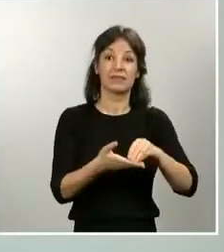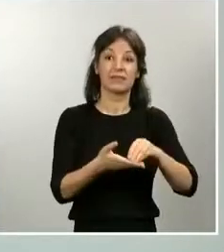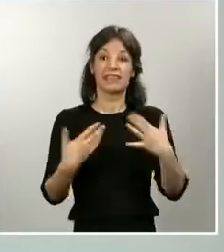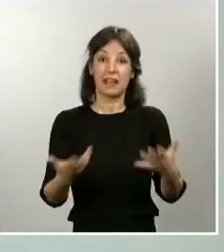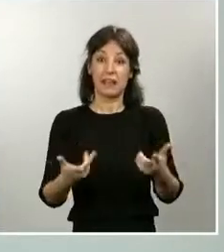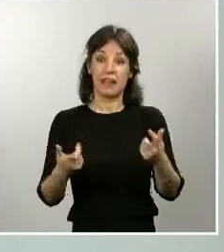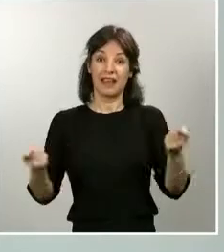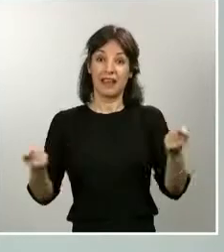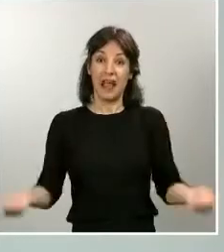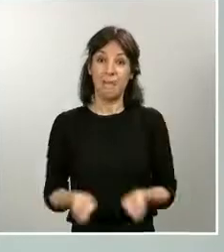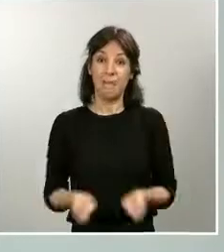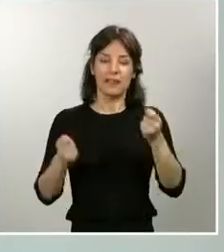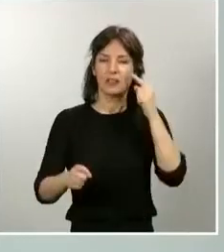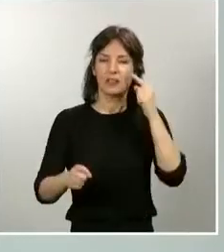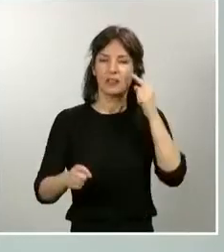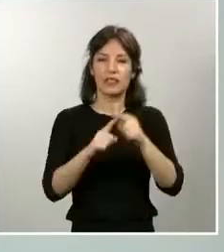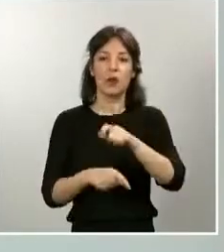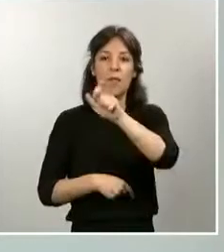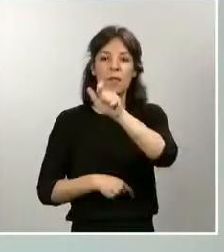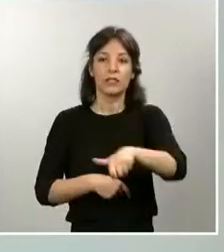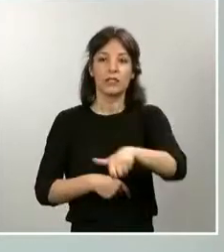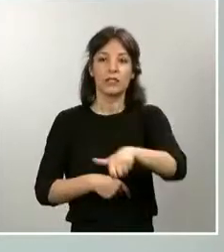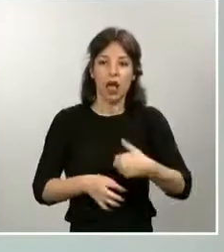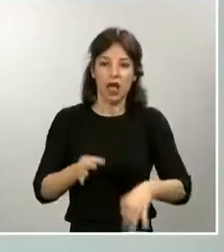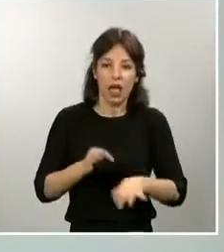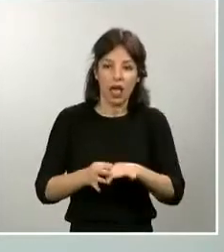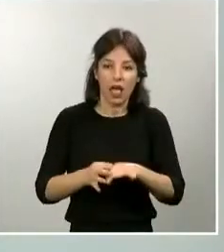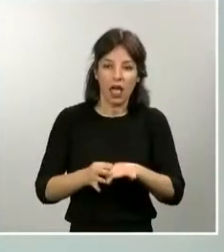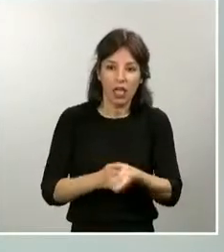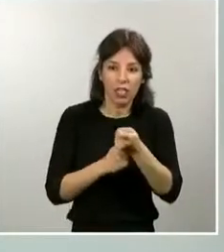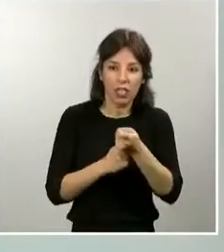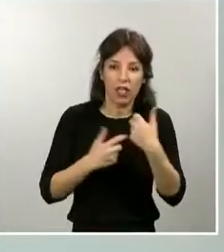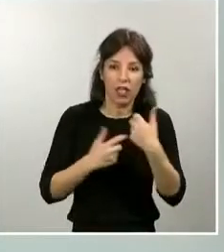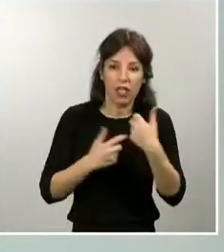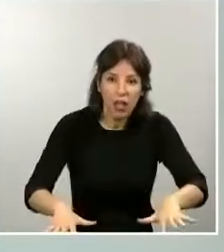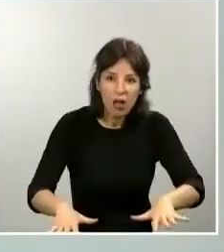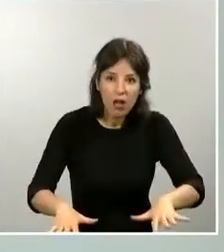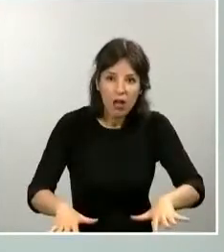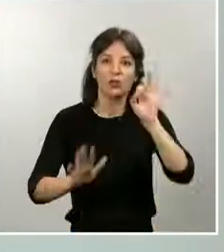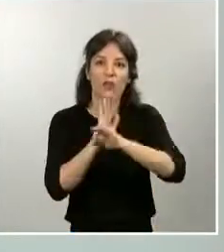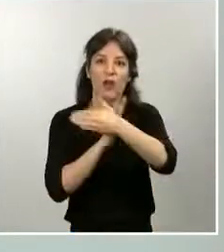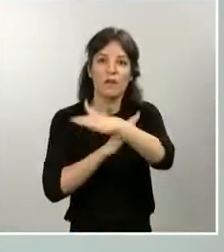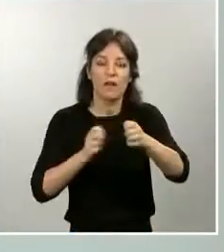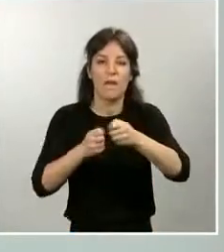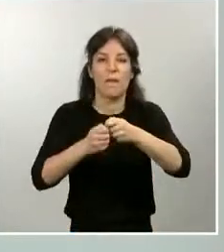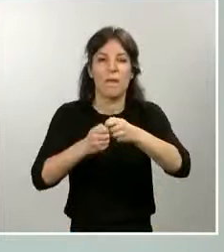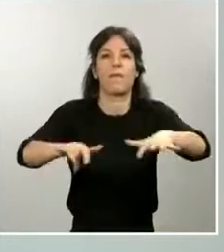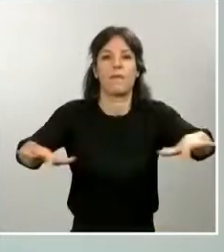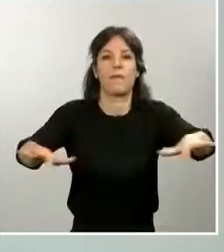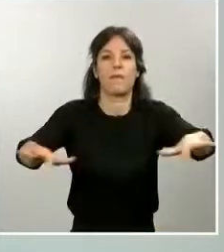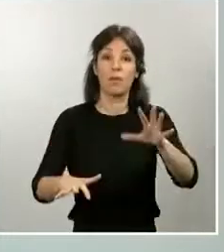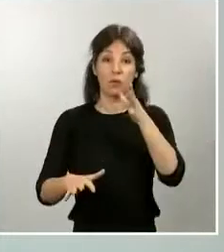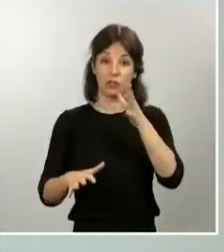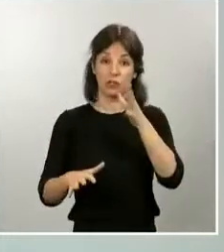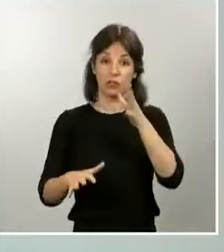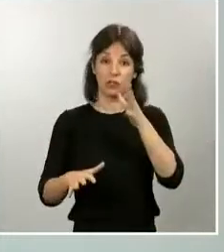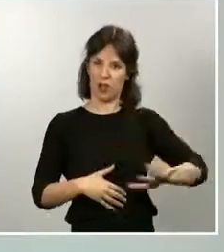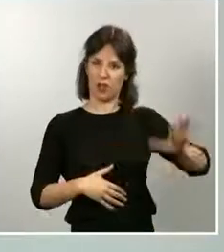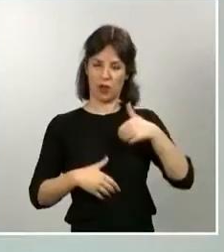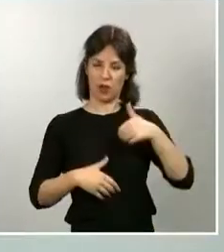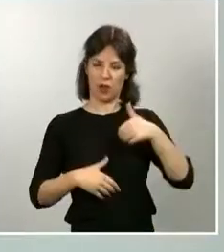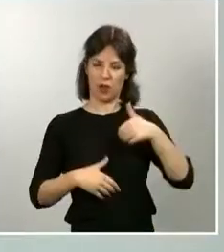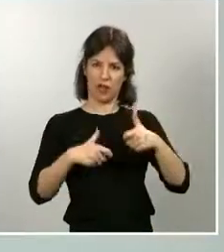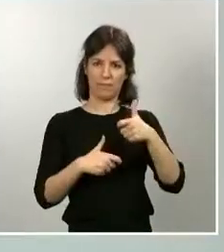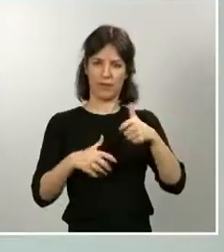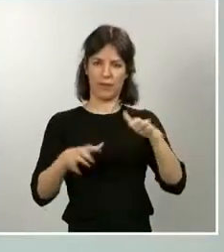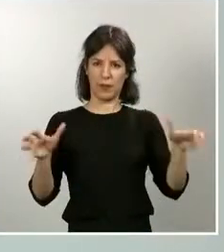y de la distribución de software malicioso. Por ello, la Unidad de Ciberdelincuencia de Policía Nacional recomienda una